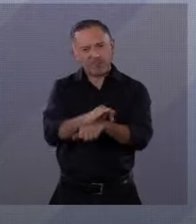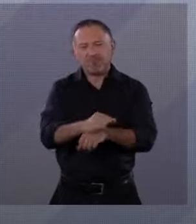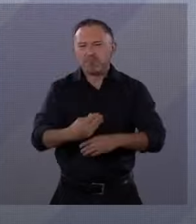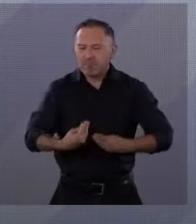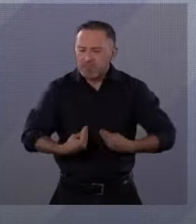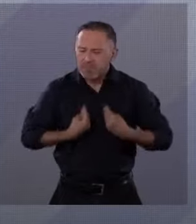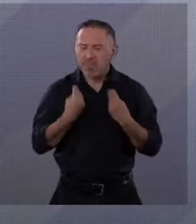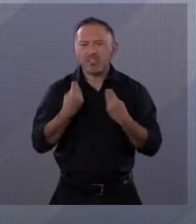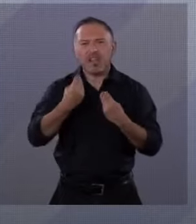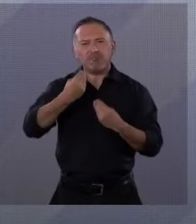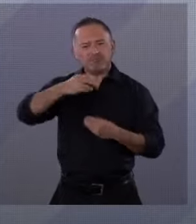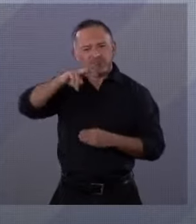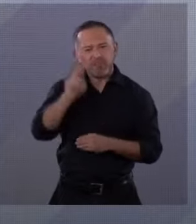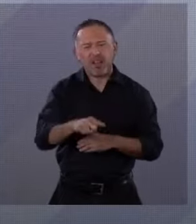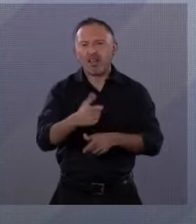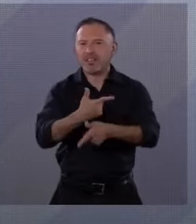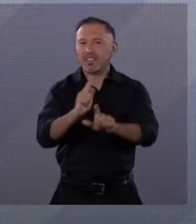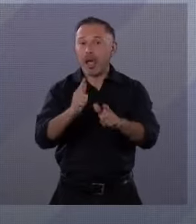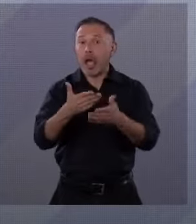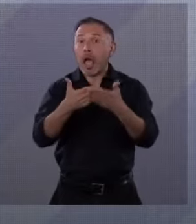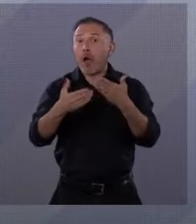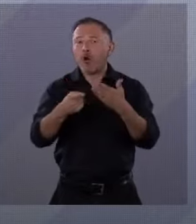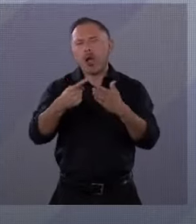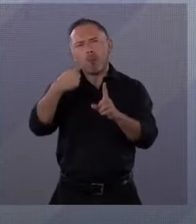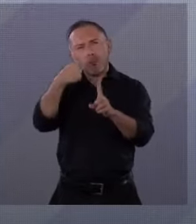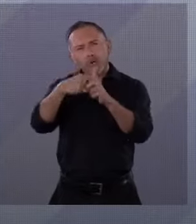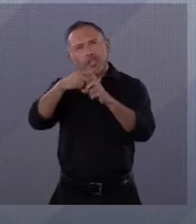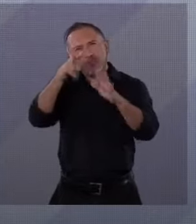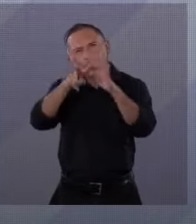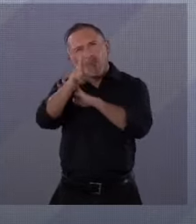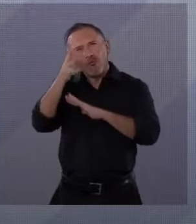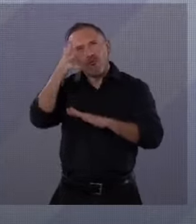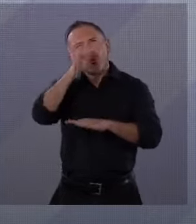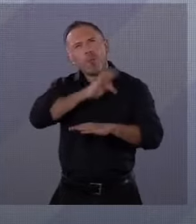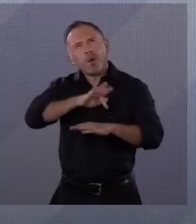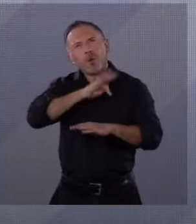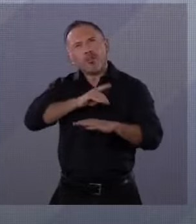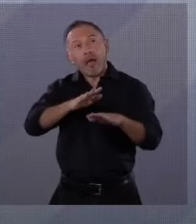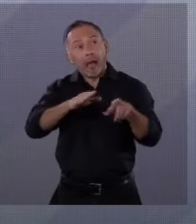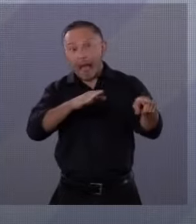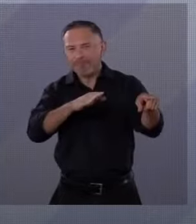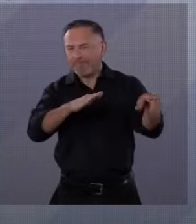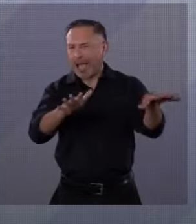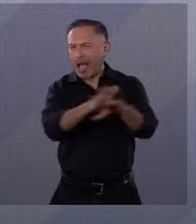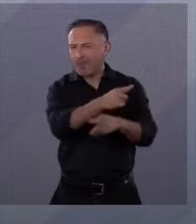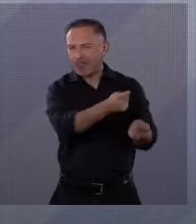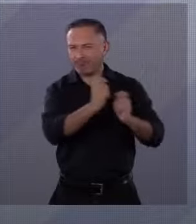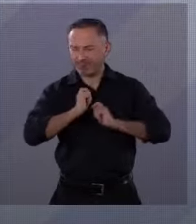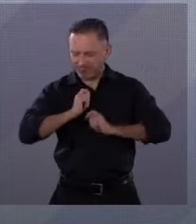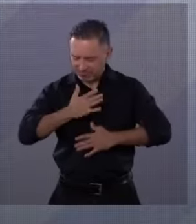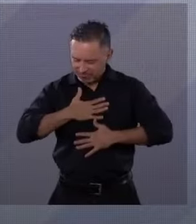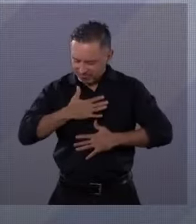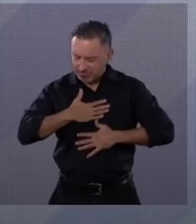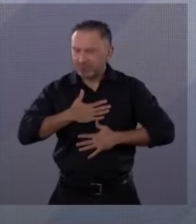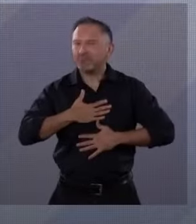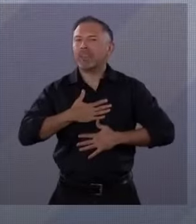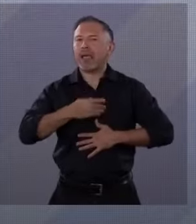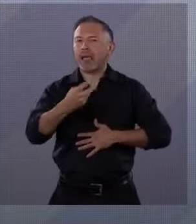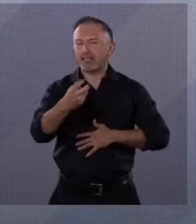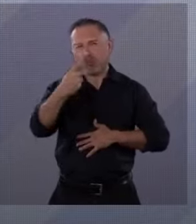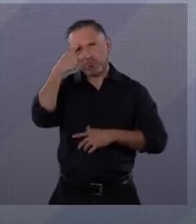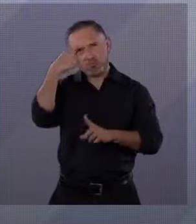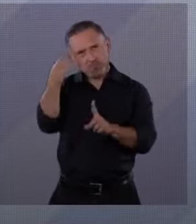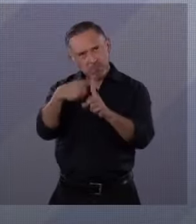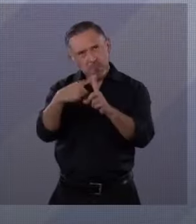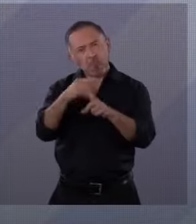Hoy la esperanza cambió de manos y está de nuestro lado. Y con esa esperanza vamos a